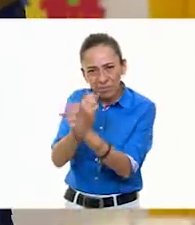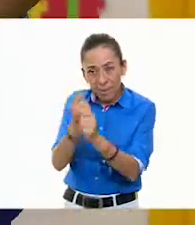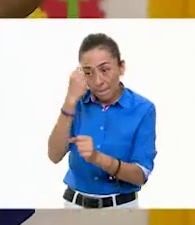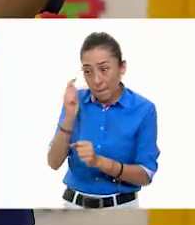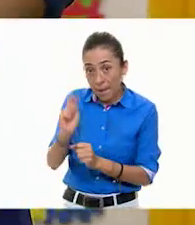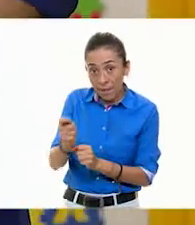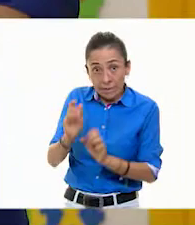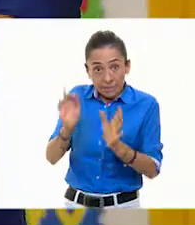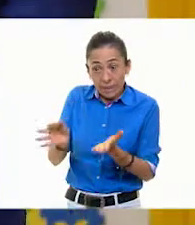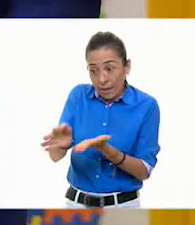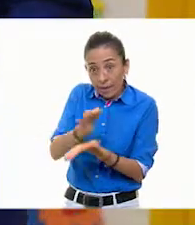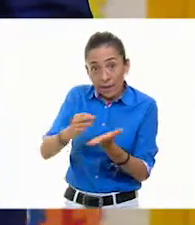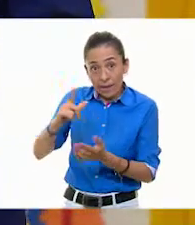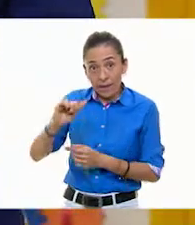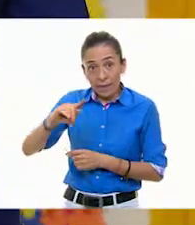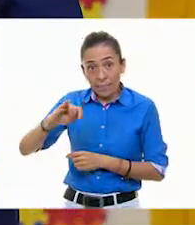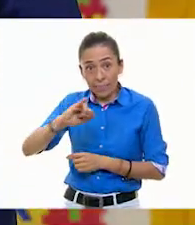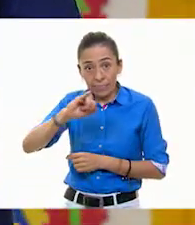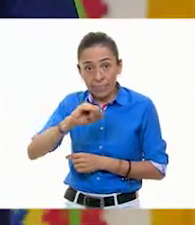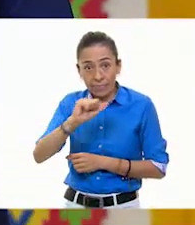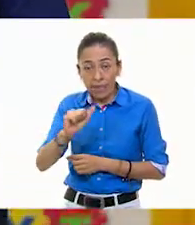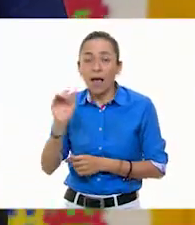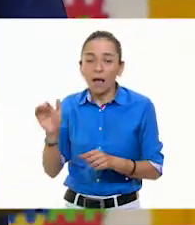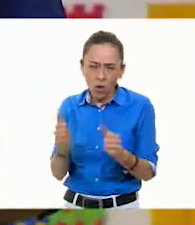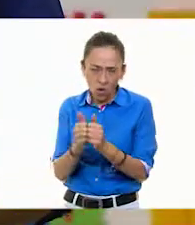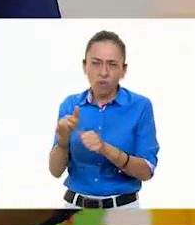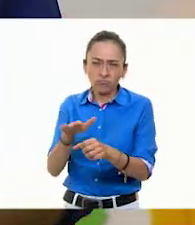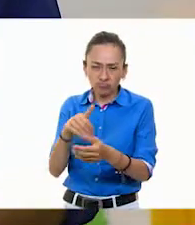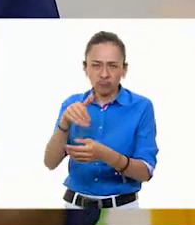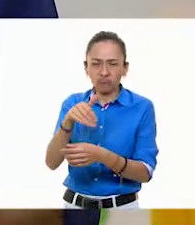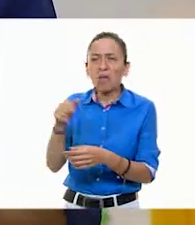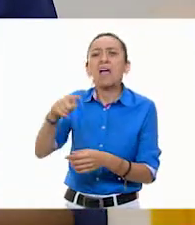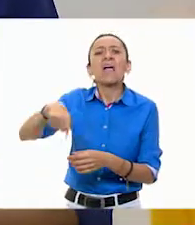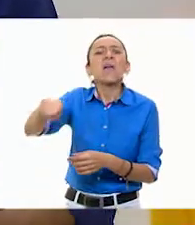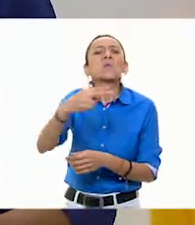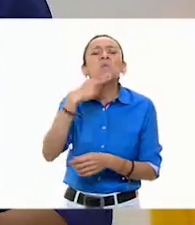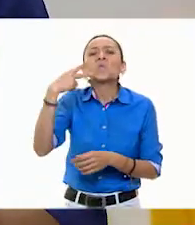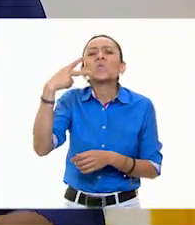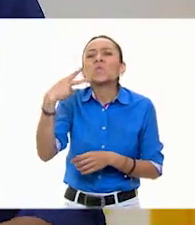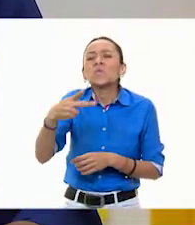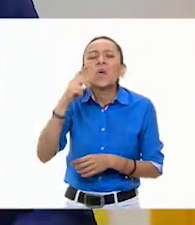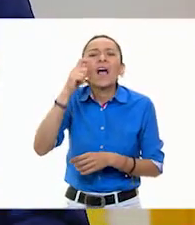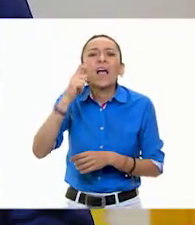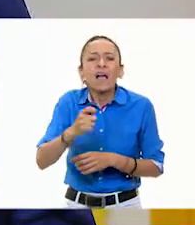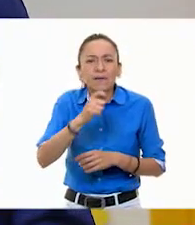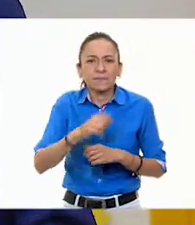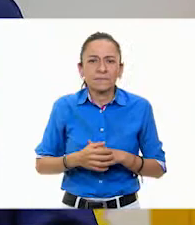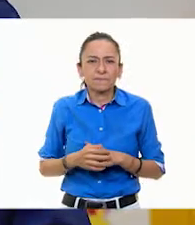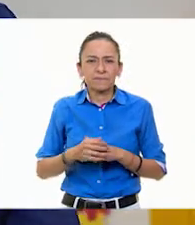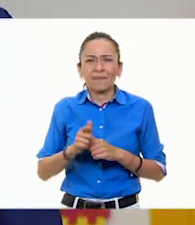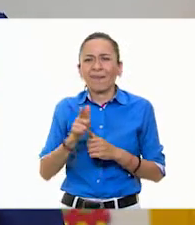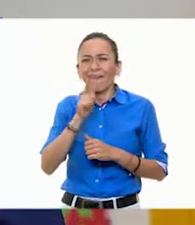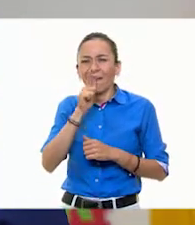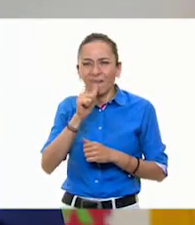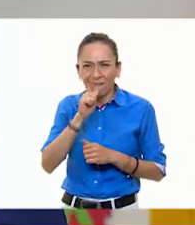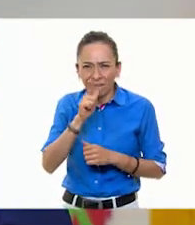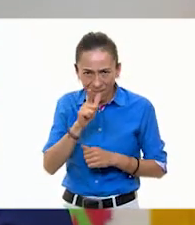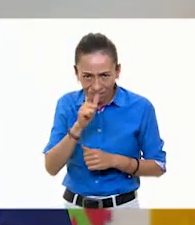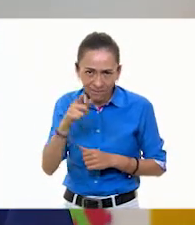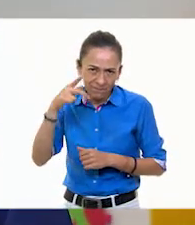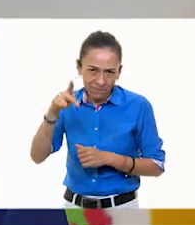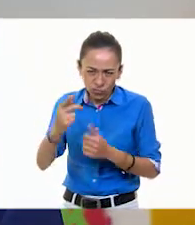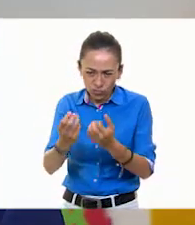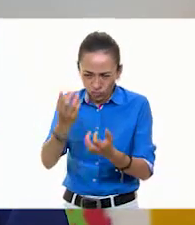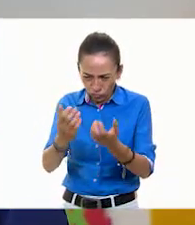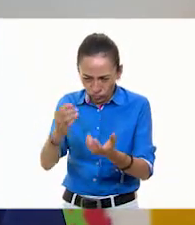pigmentada, lo que sería ellos con la seda de campeche, lo usan. Ah, ok. Y casi una capita delgadita. Sí, exactamente. Muy delgadita. De lo